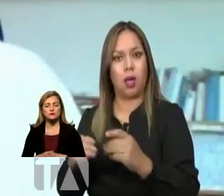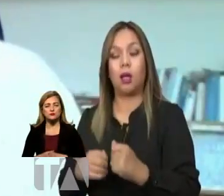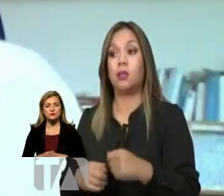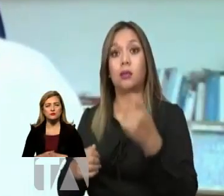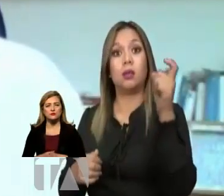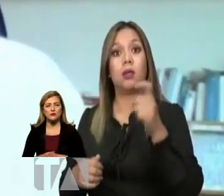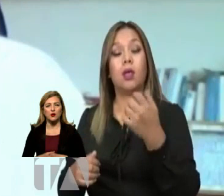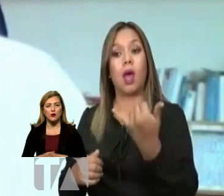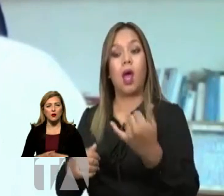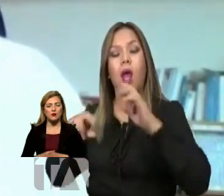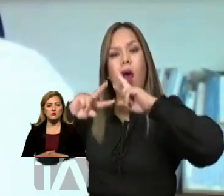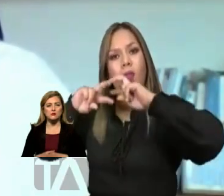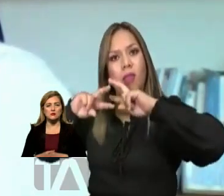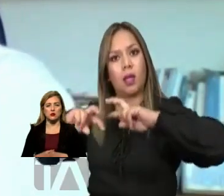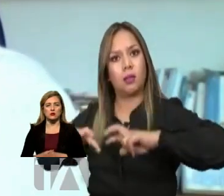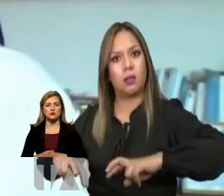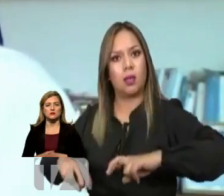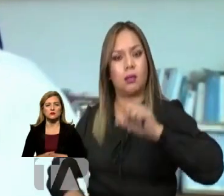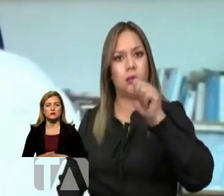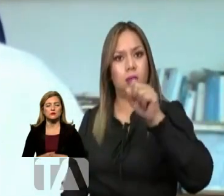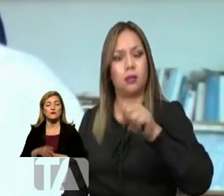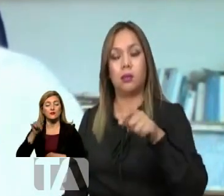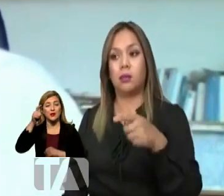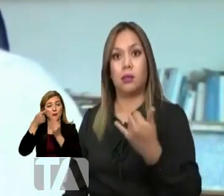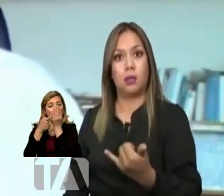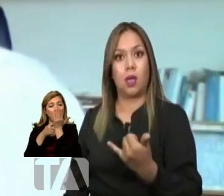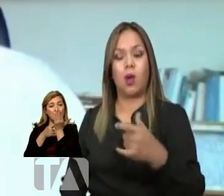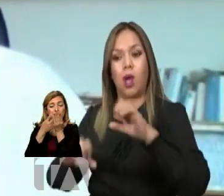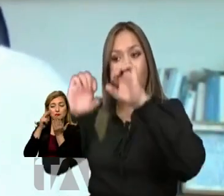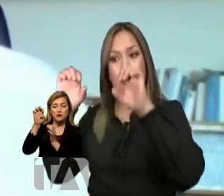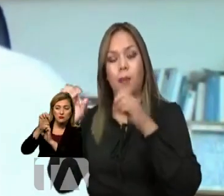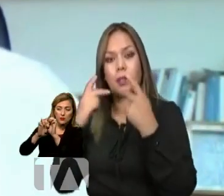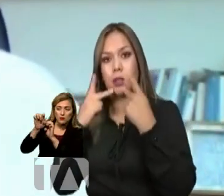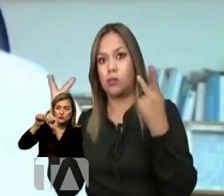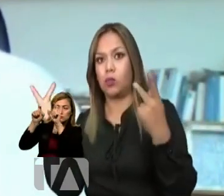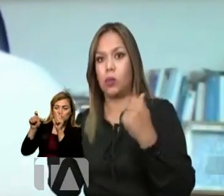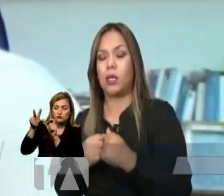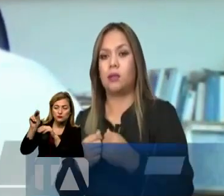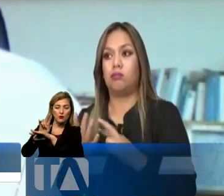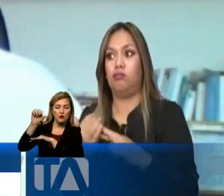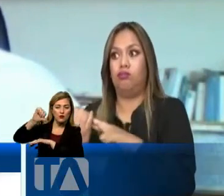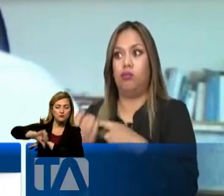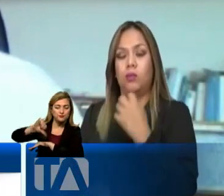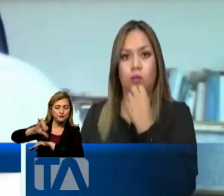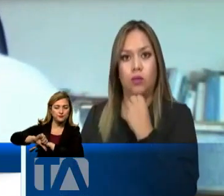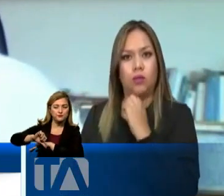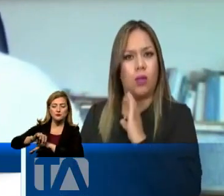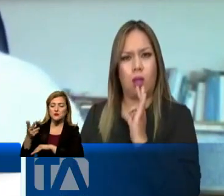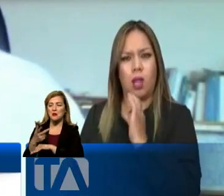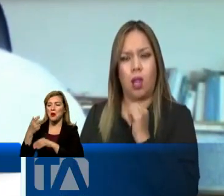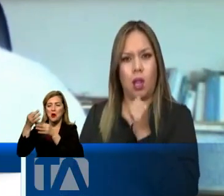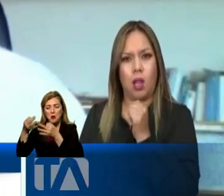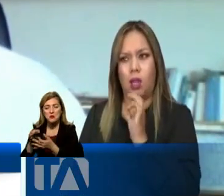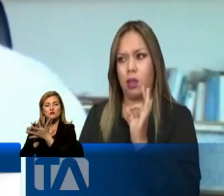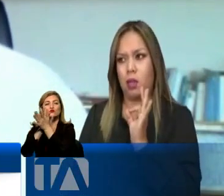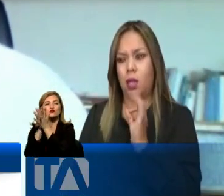analizar ya seriamente en que si hay empresas públicas ineficientes, si hay empresas públicas que no están